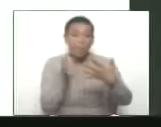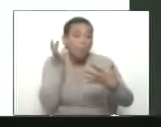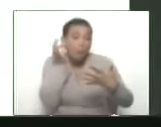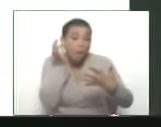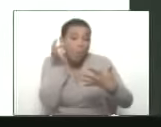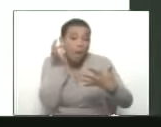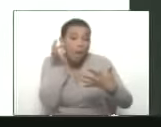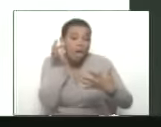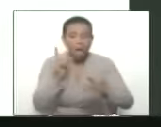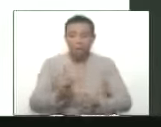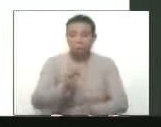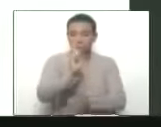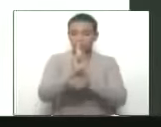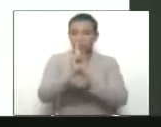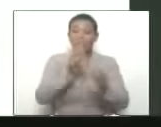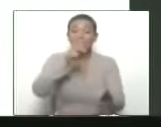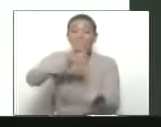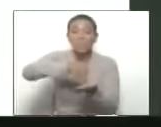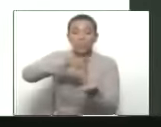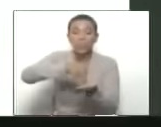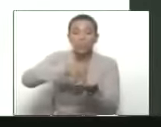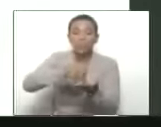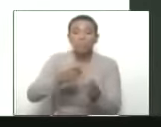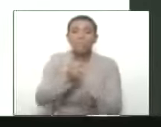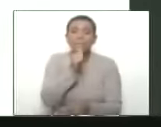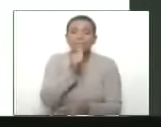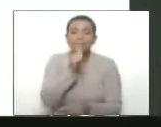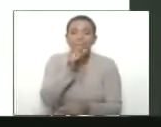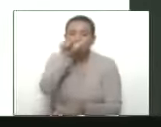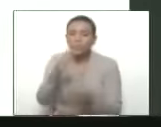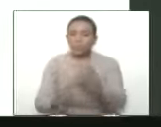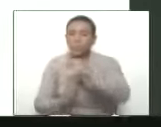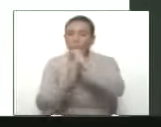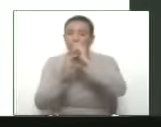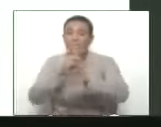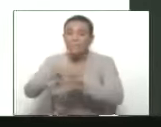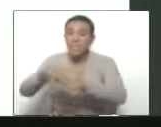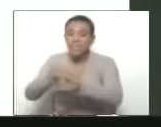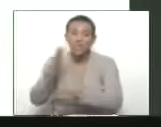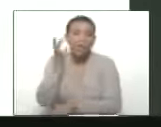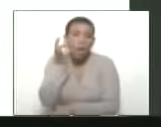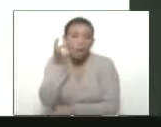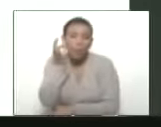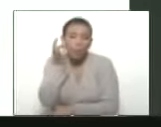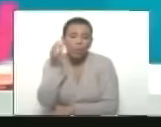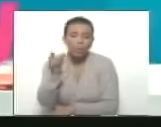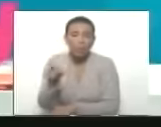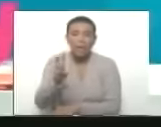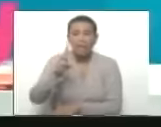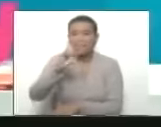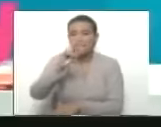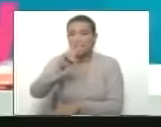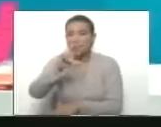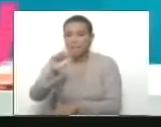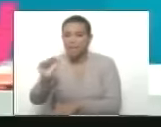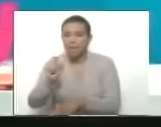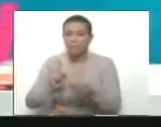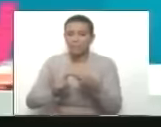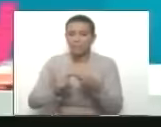protagonista y participativa. Allí estará al frente la ministra de la mujer, compañera Diva Guzmán,